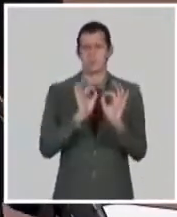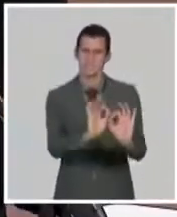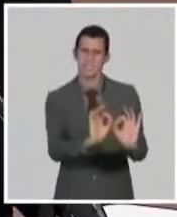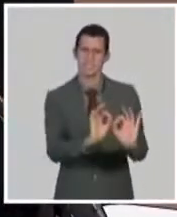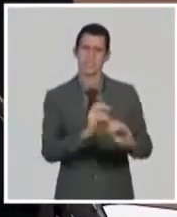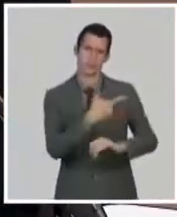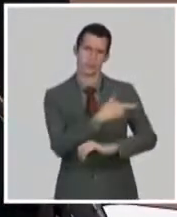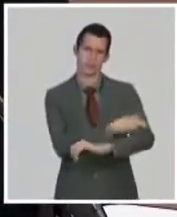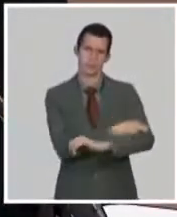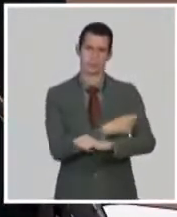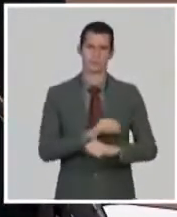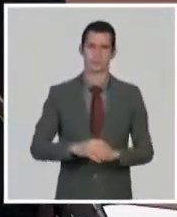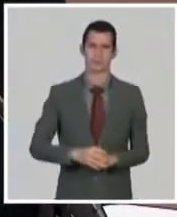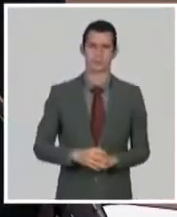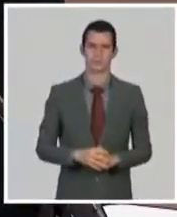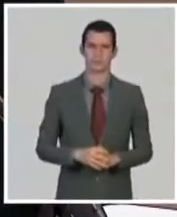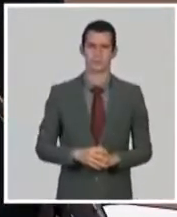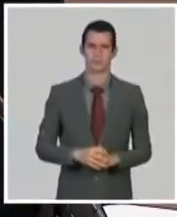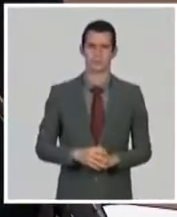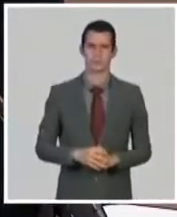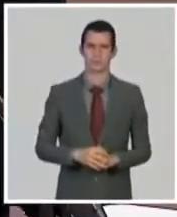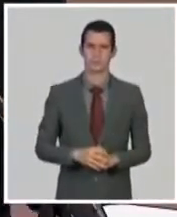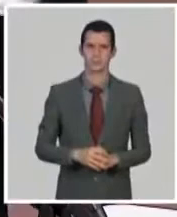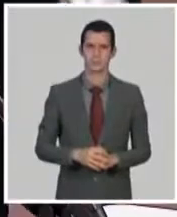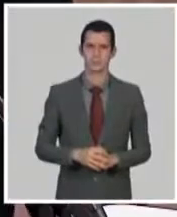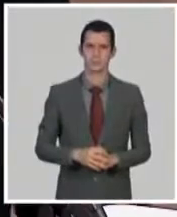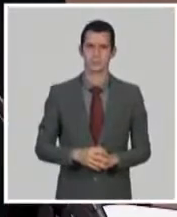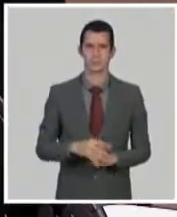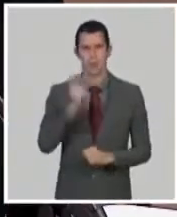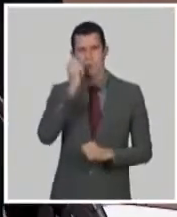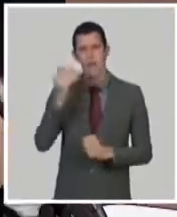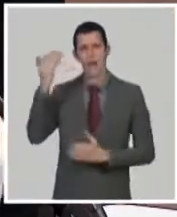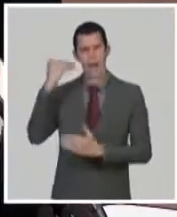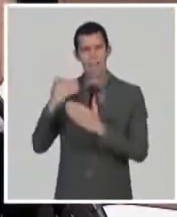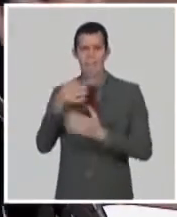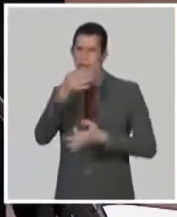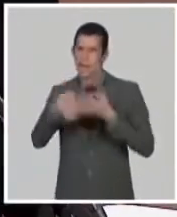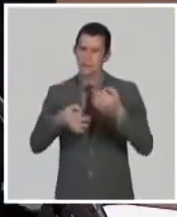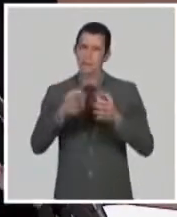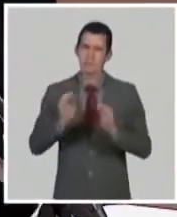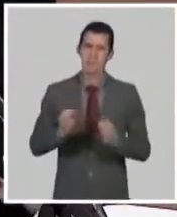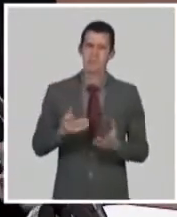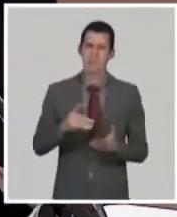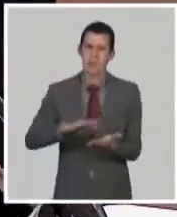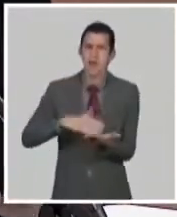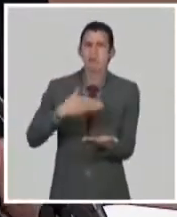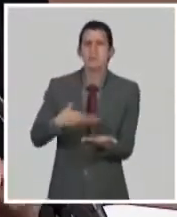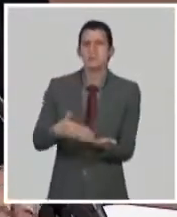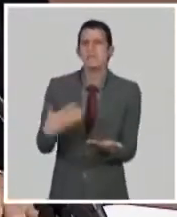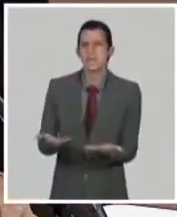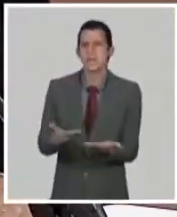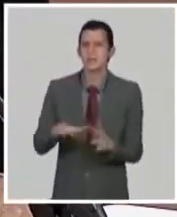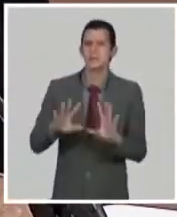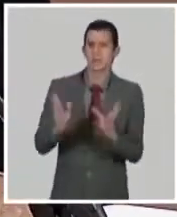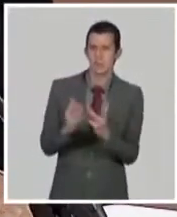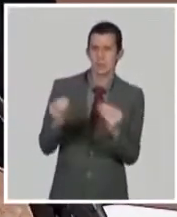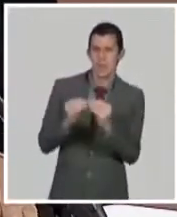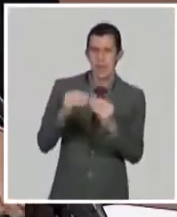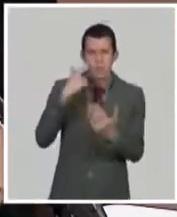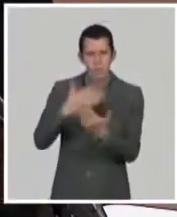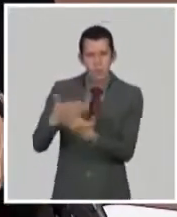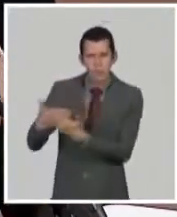expresarla en los sistemas tecnológicos que tenemos, obtener grandes cantidades y, bueno, poder evaluarlo en los ensayos clínicos.